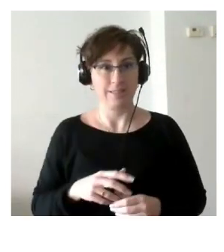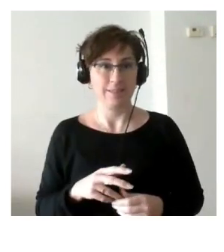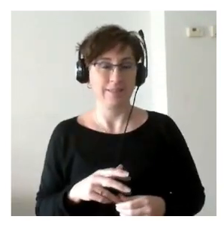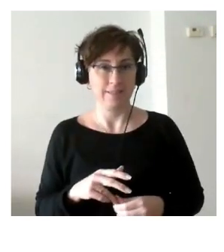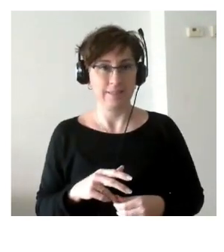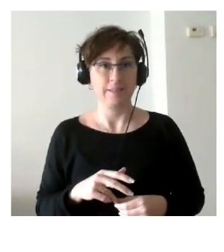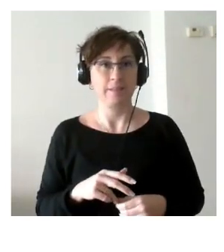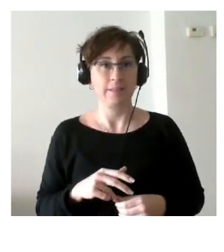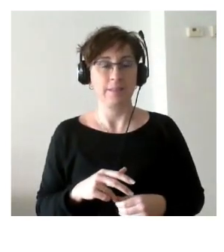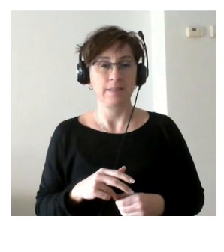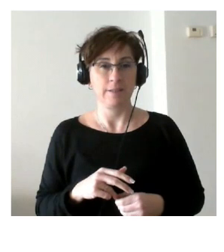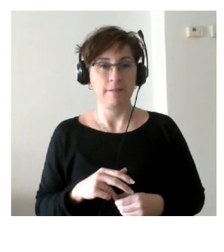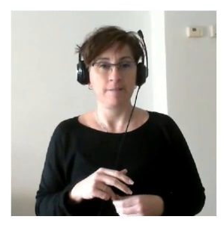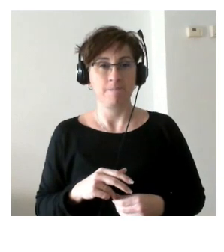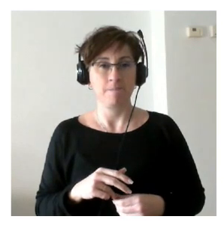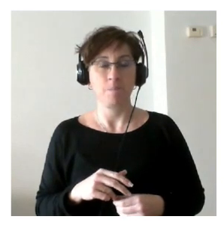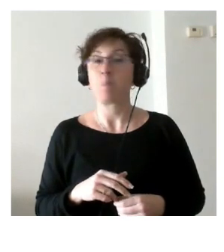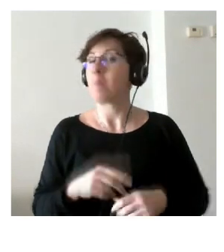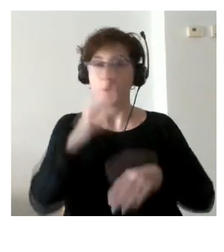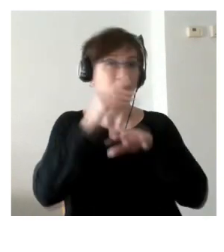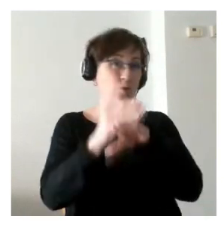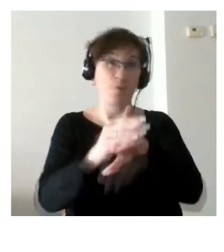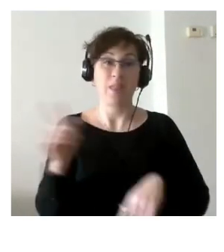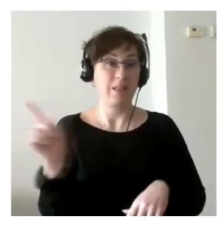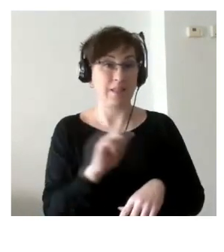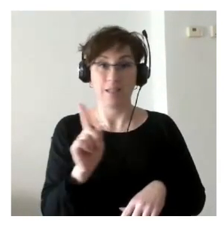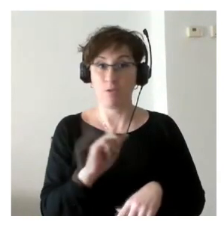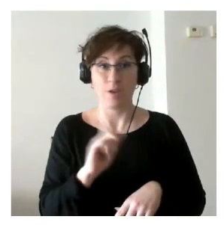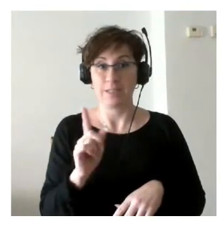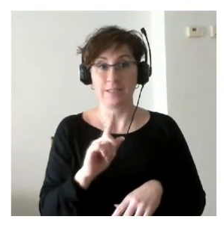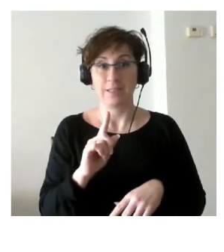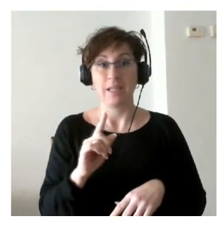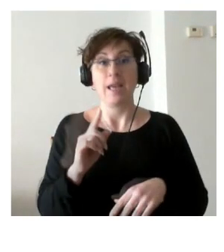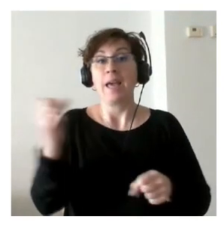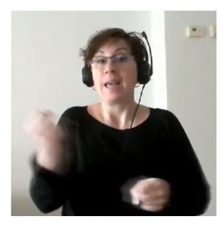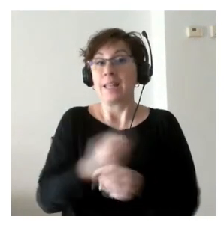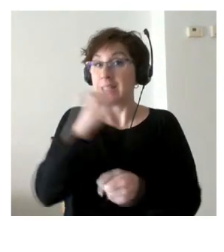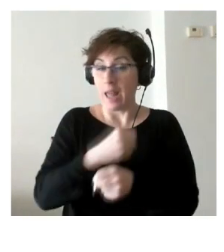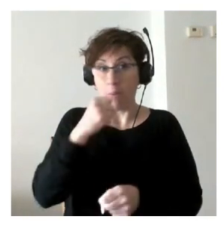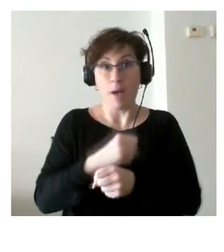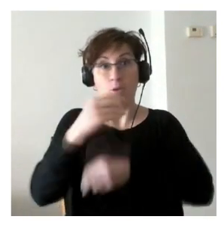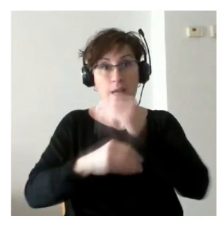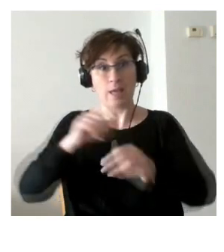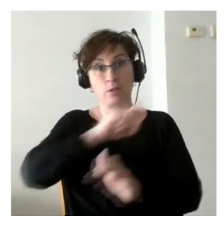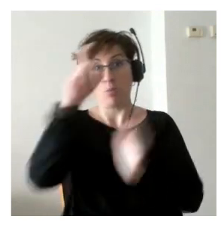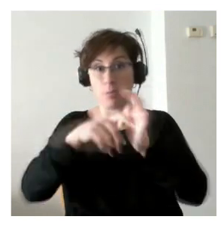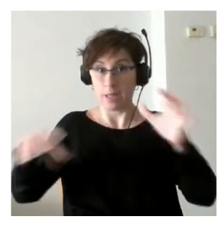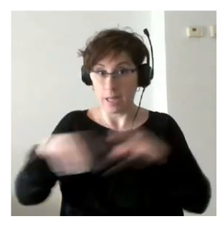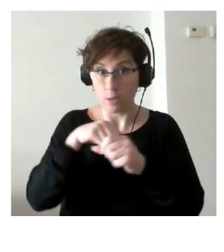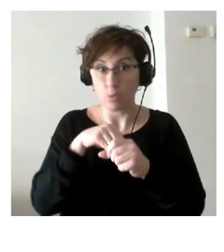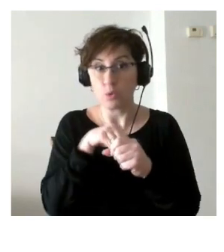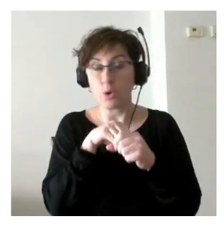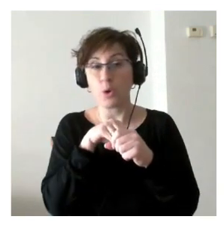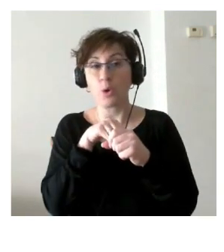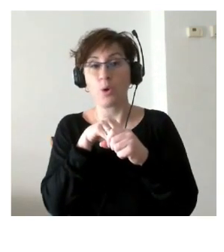lo ha tenido pero no creo que sea suficiente me parece que también la labor que se ha hecho por parte de Plena Inclusión la labor que se ha hecho pues por parte